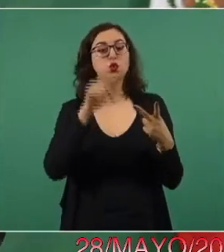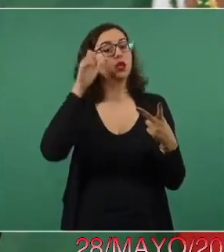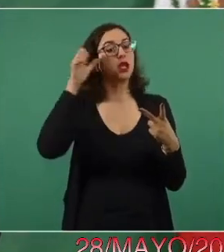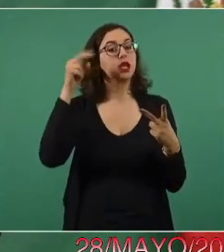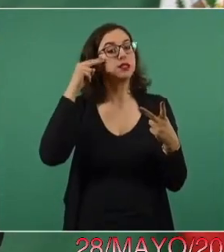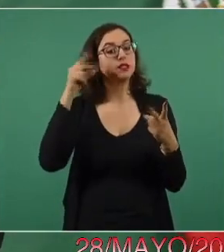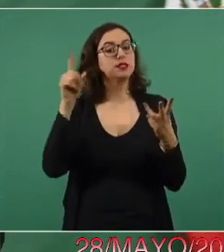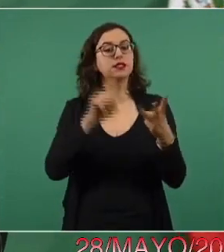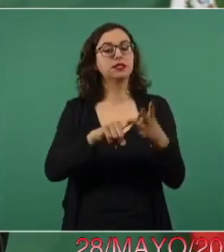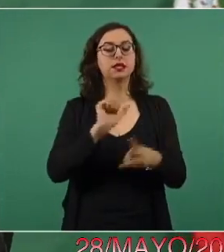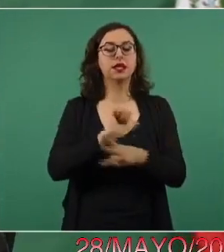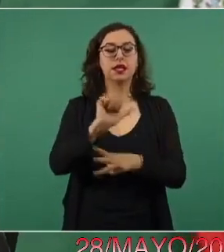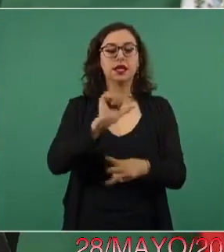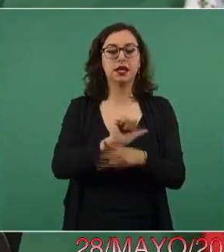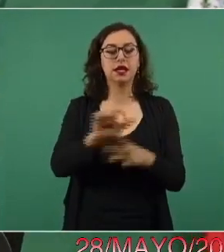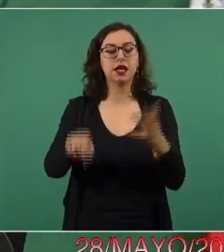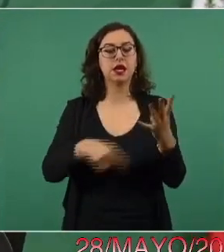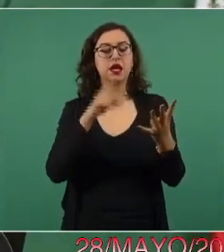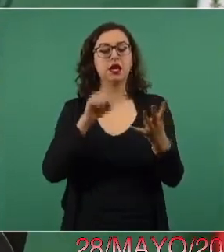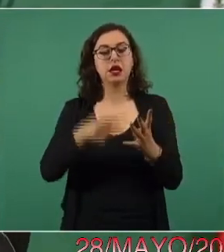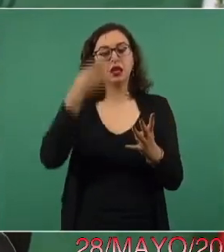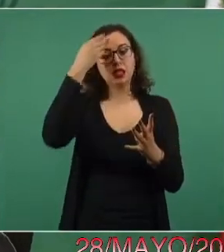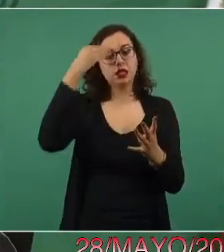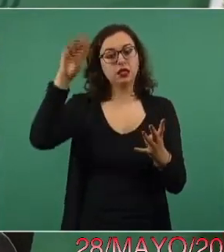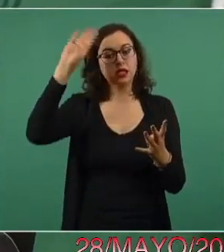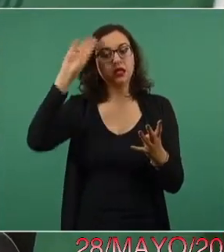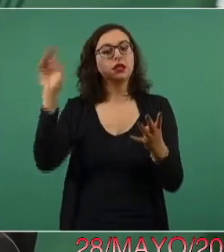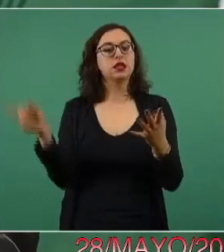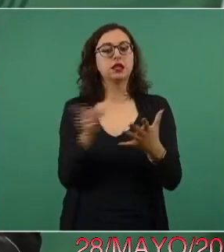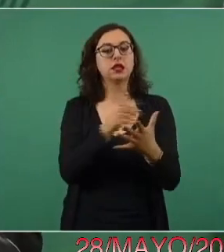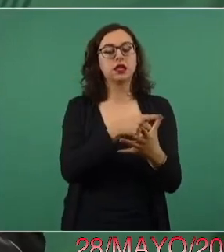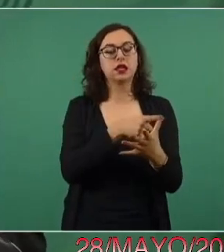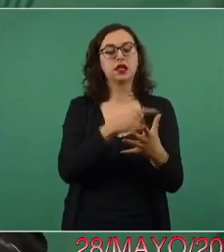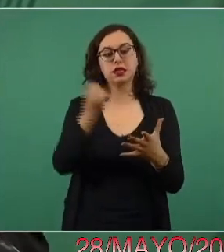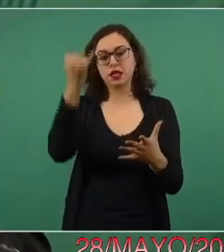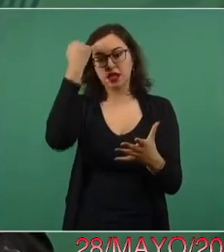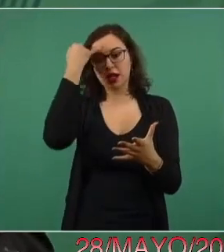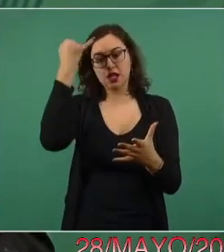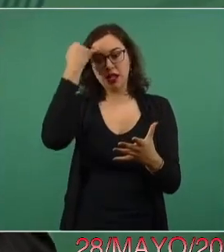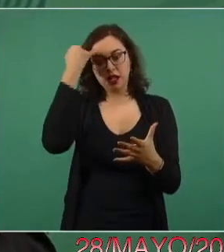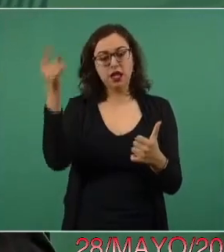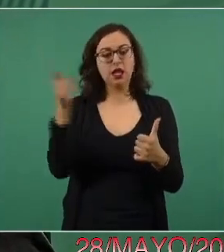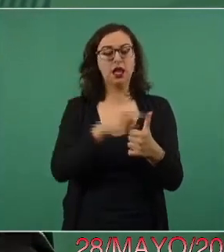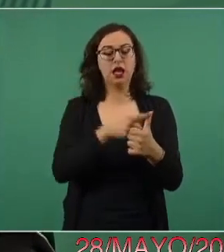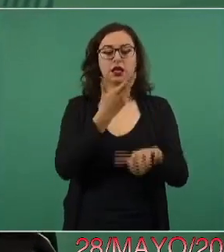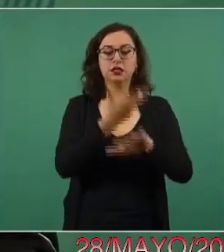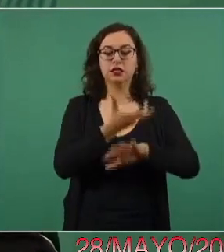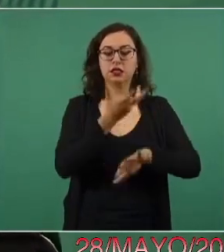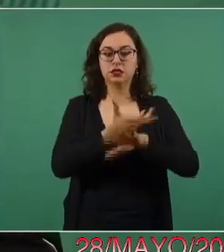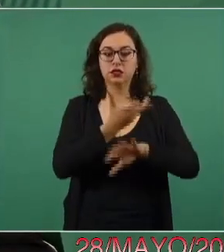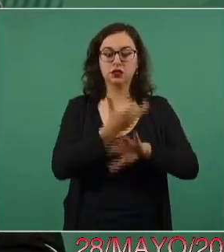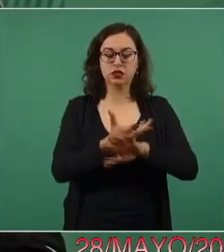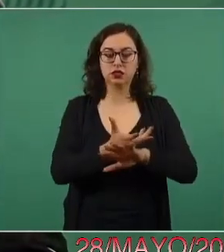de Argentina, de Cuba, de la India, de Estados Unidos.